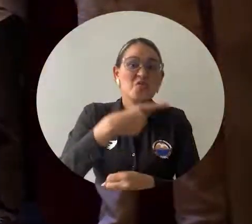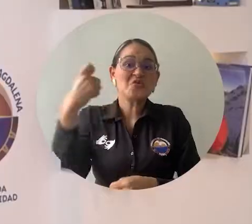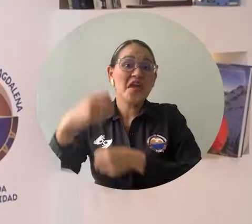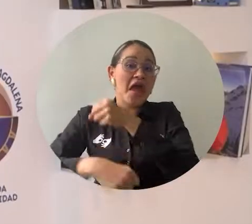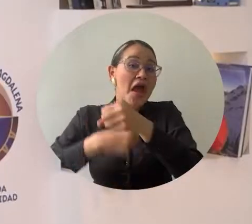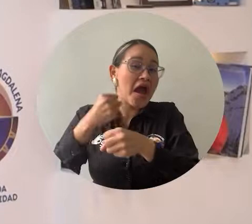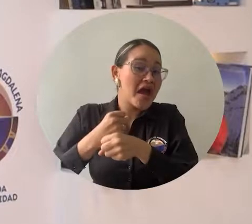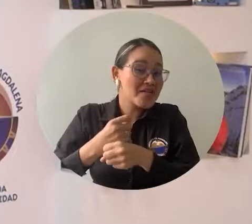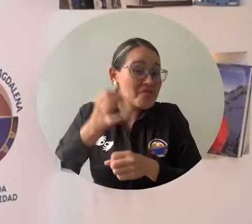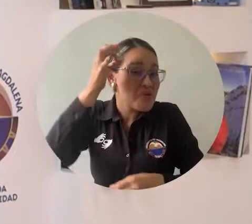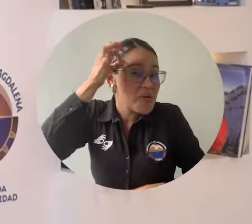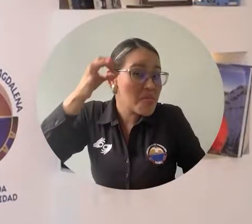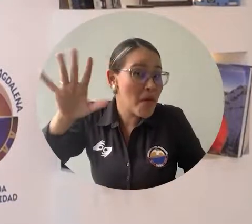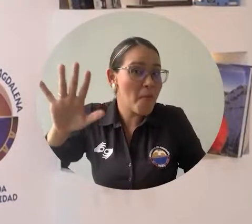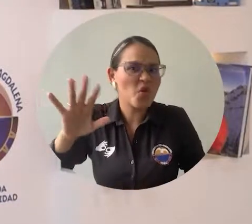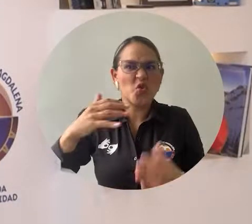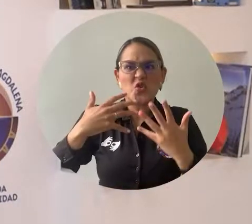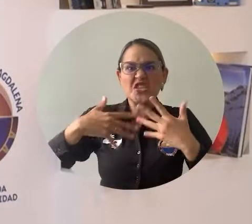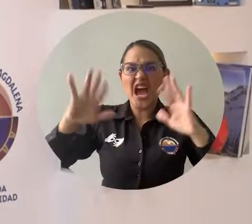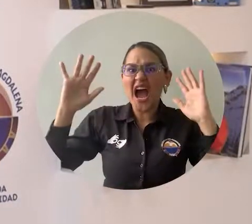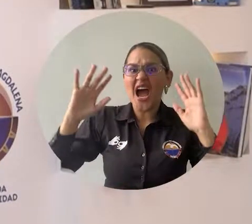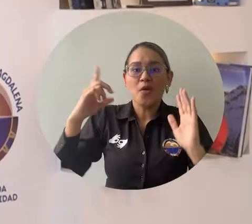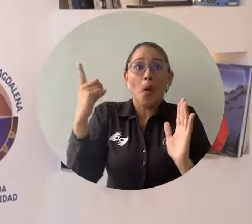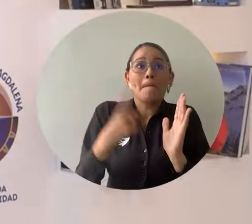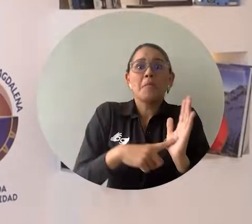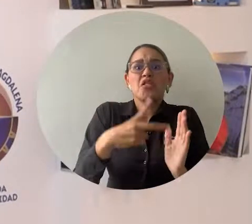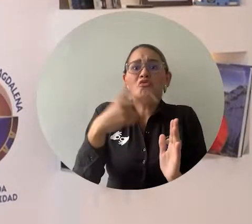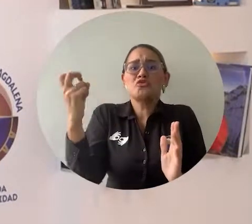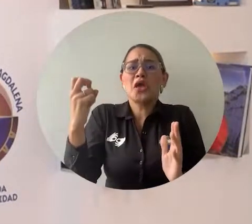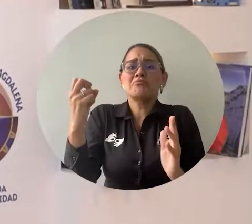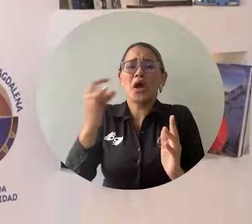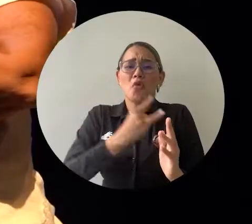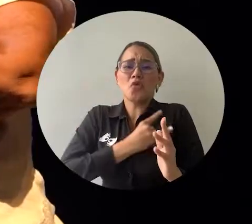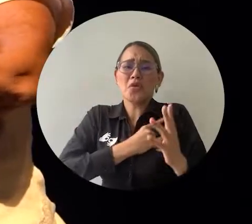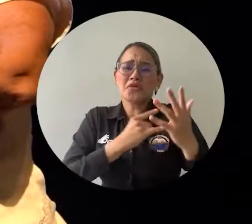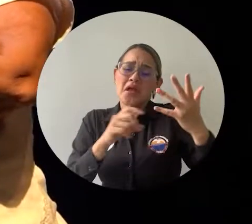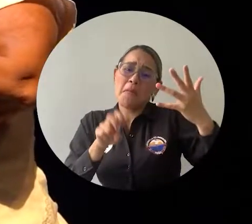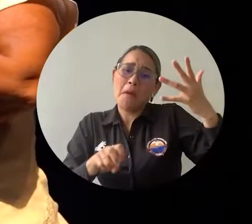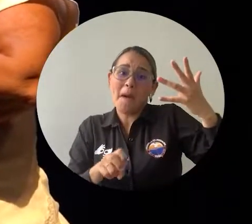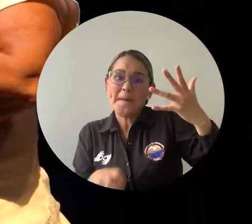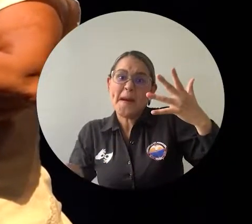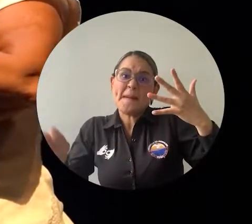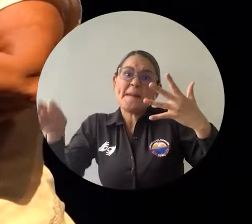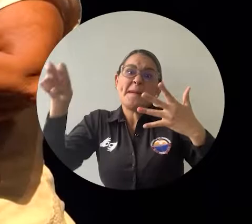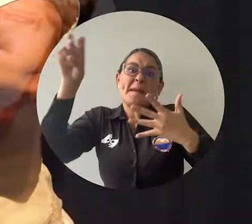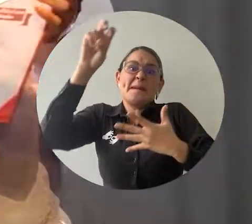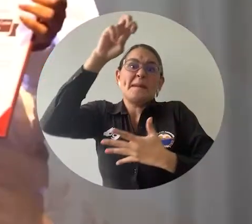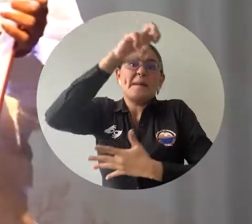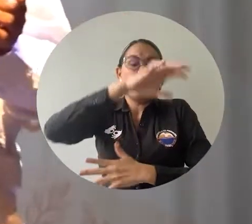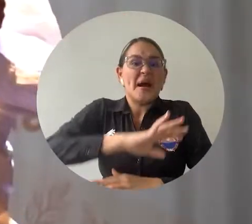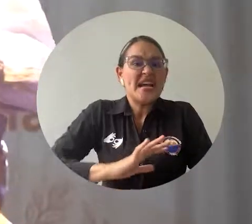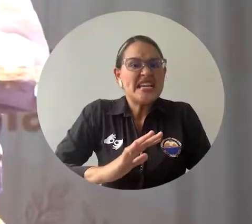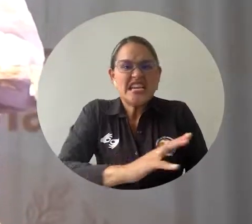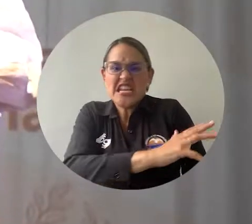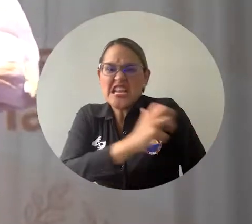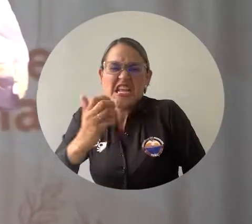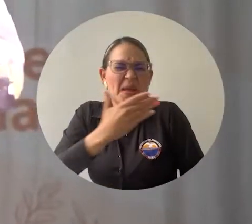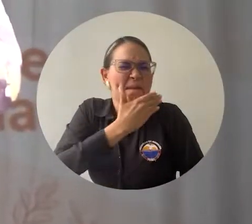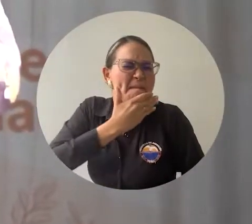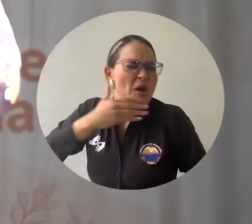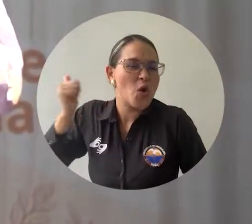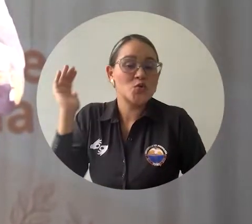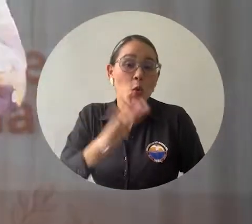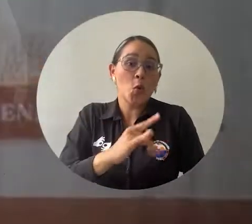vez ya no estemos dentro de las primeras 1.200 universidades del mundo, sino también, tal vez dentro de las mejores 500, o por qué no, dentro de las mejores 100,